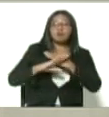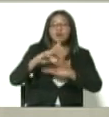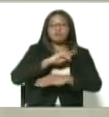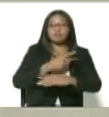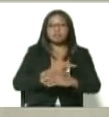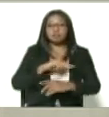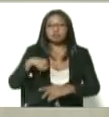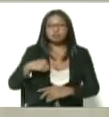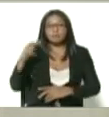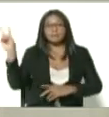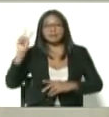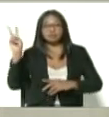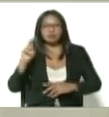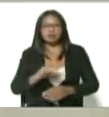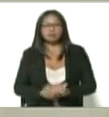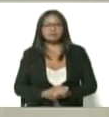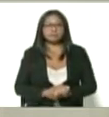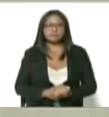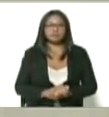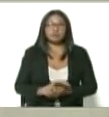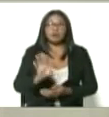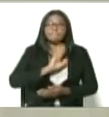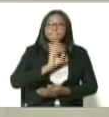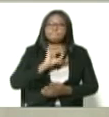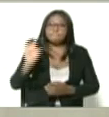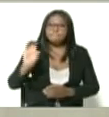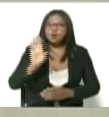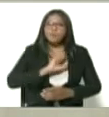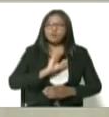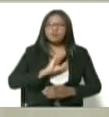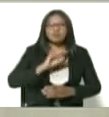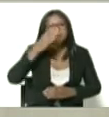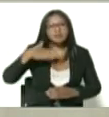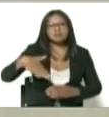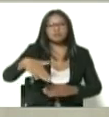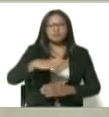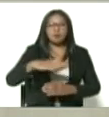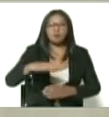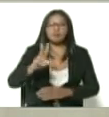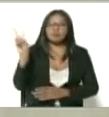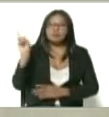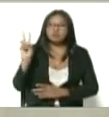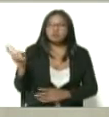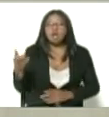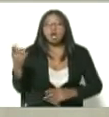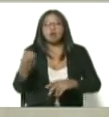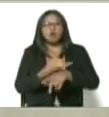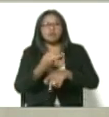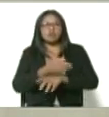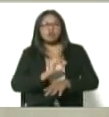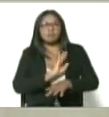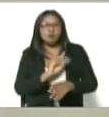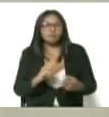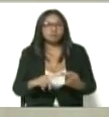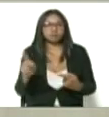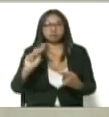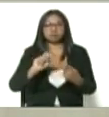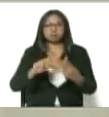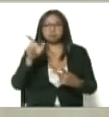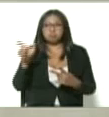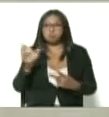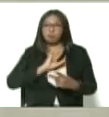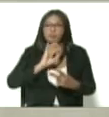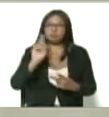contra Venezuela, de un patrimonio que pertenece al pueblo de Venezuela. No pertenece a un gobierno, no pertenece a una persona,